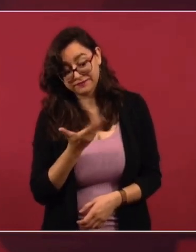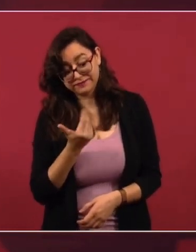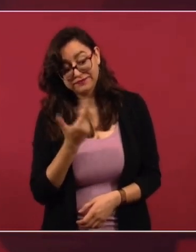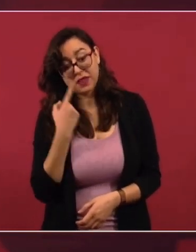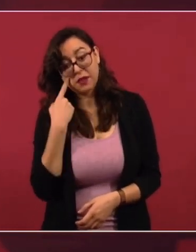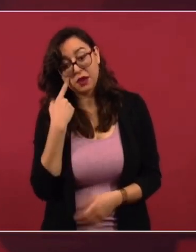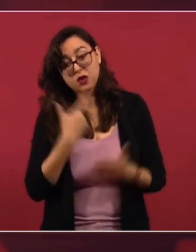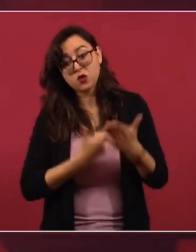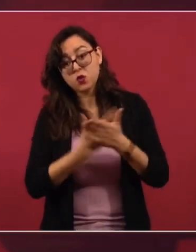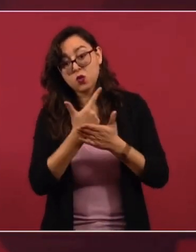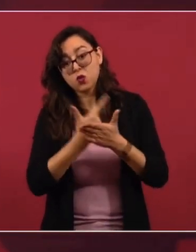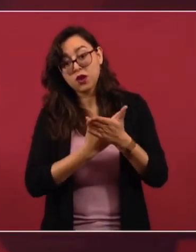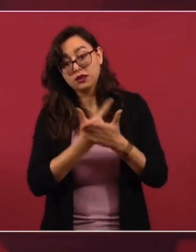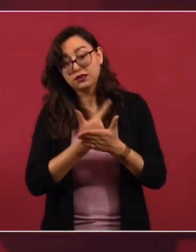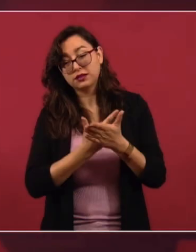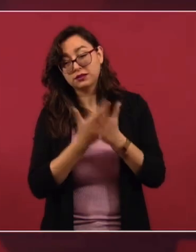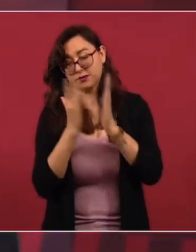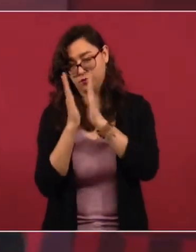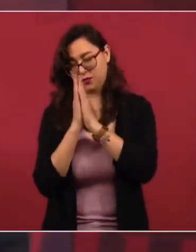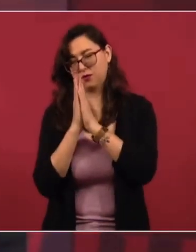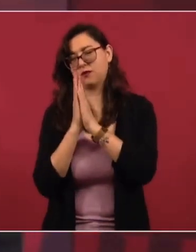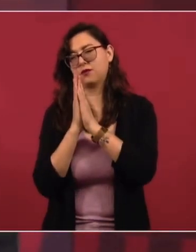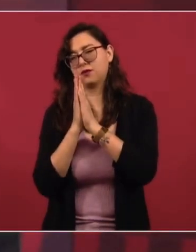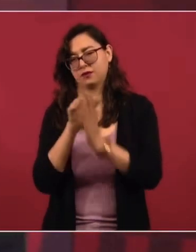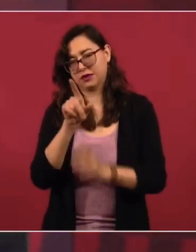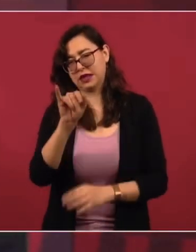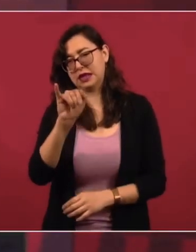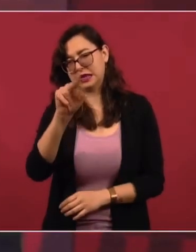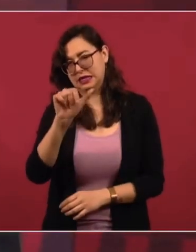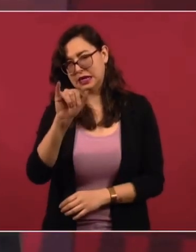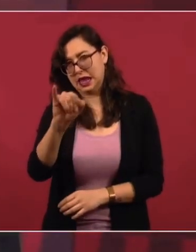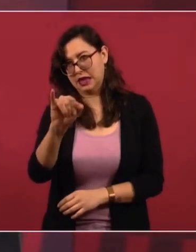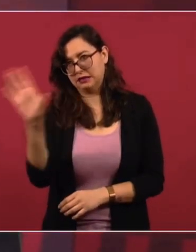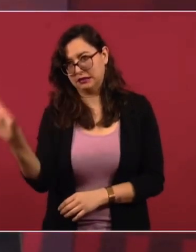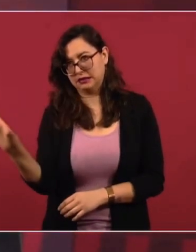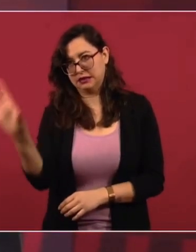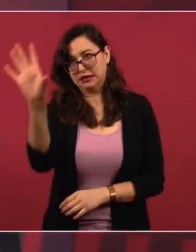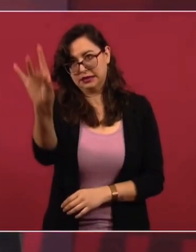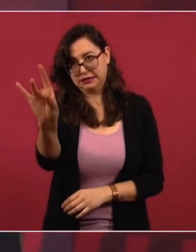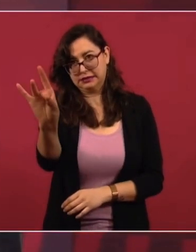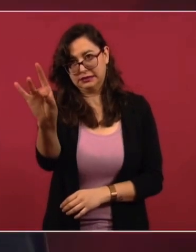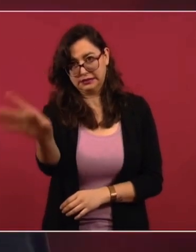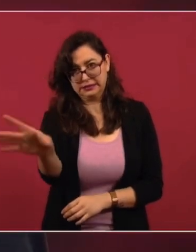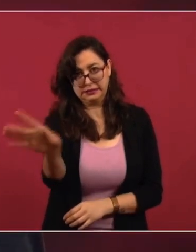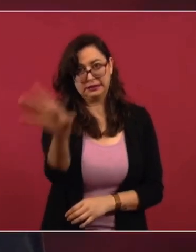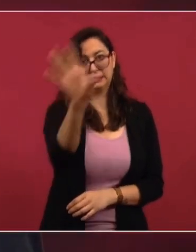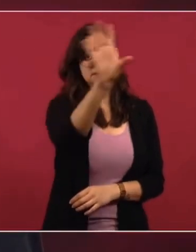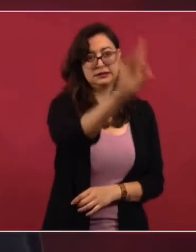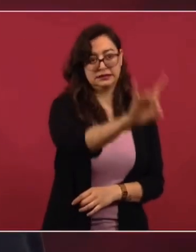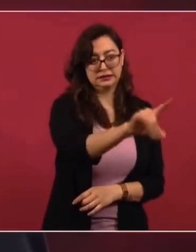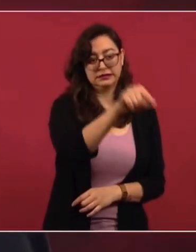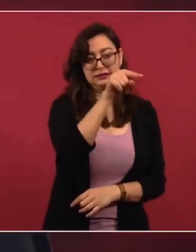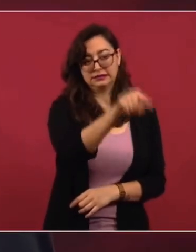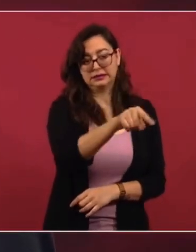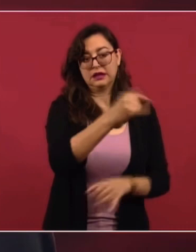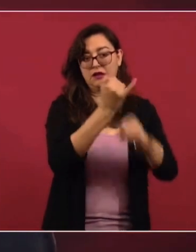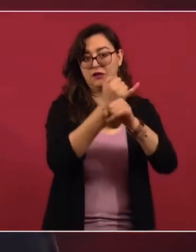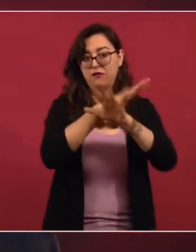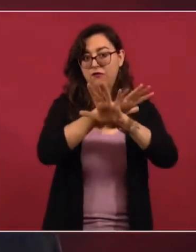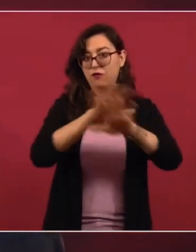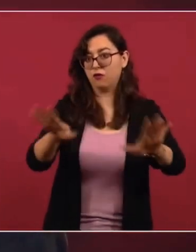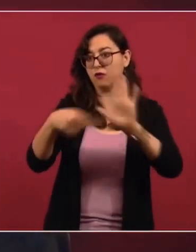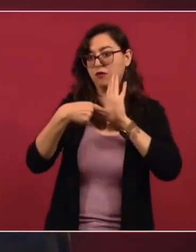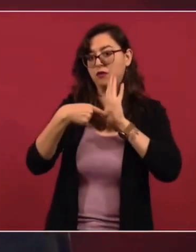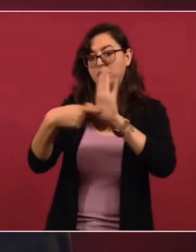para que sepamos y qué uso le han dado